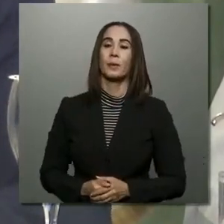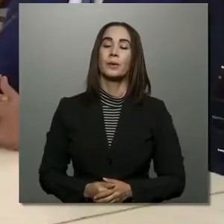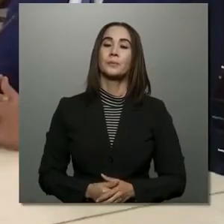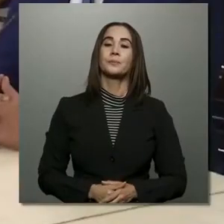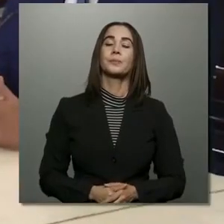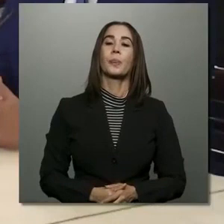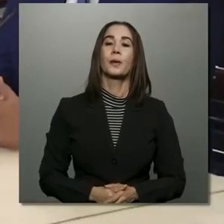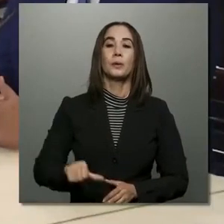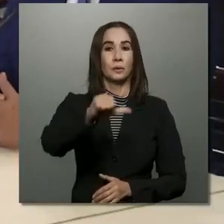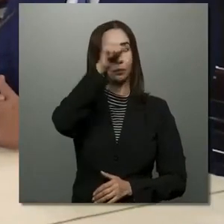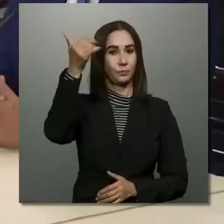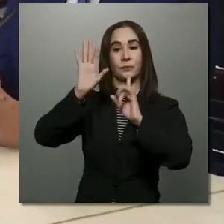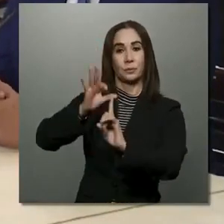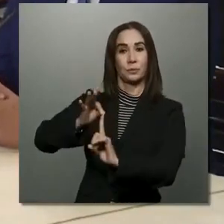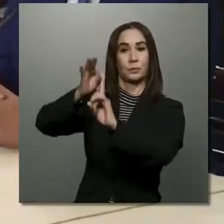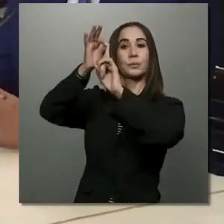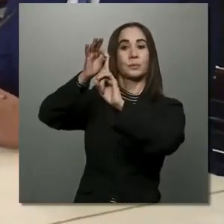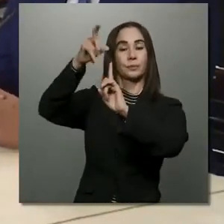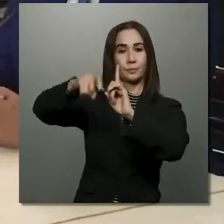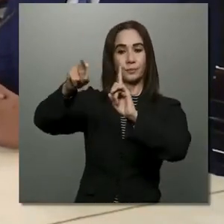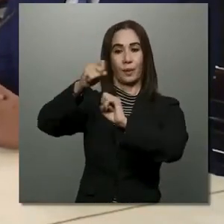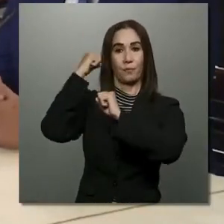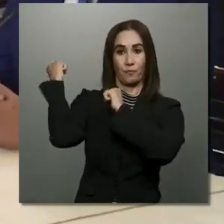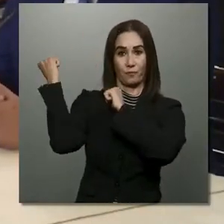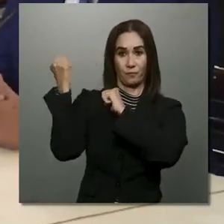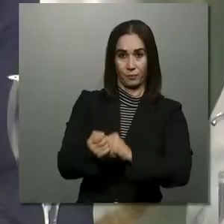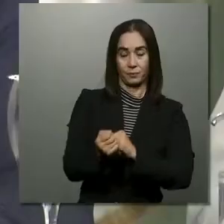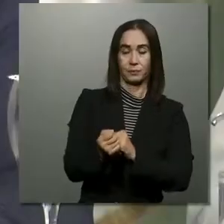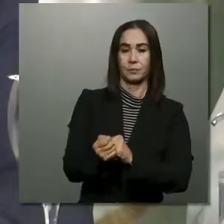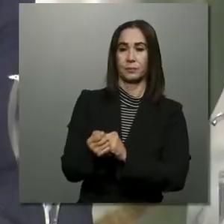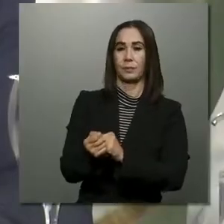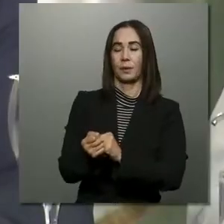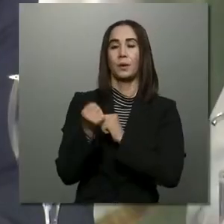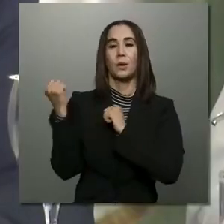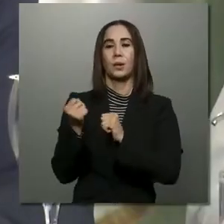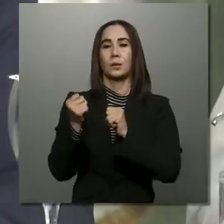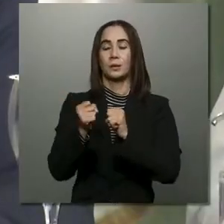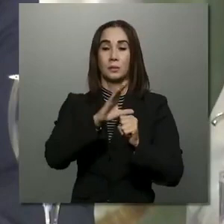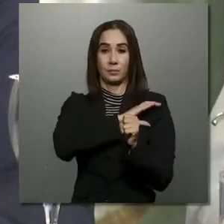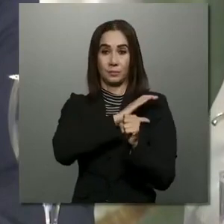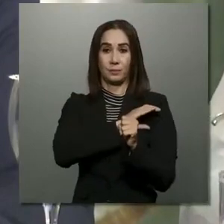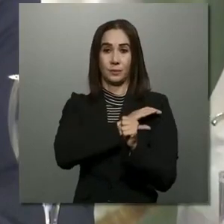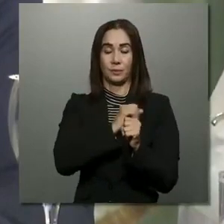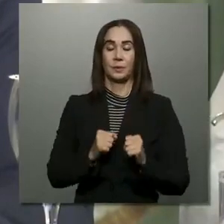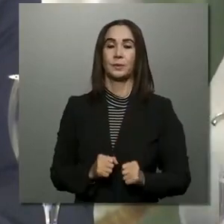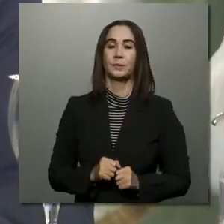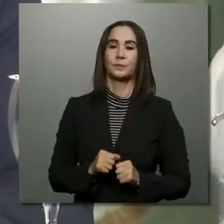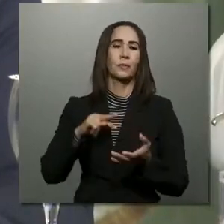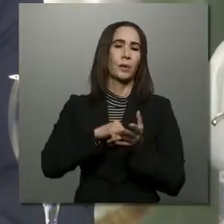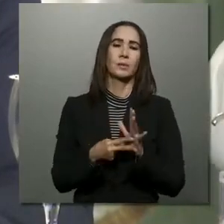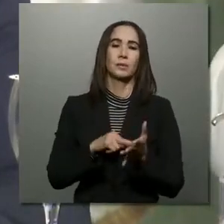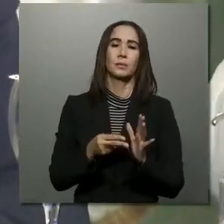Por otro lado, se necesita necesidad de fortalecer el ideal de una policía de proximidad, es